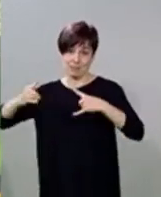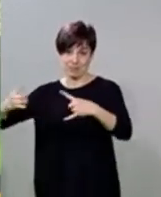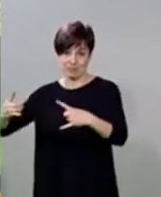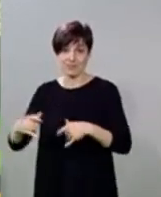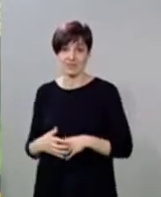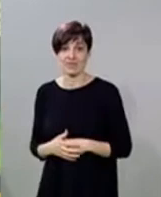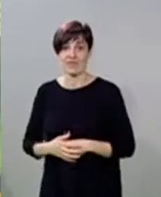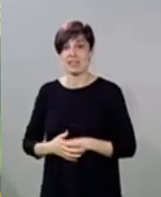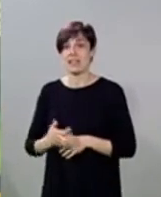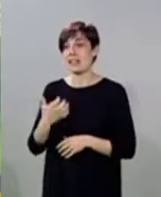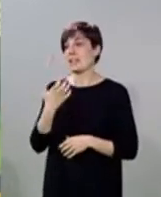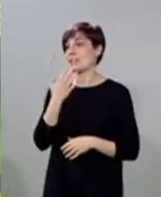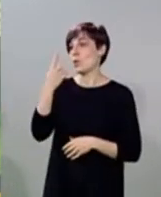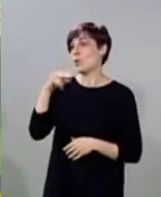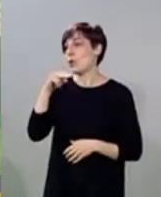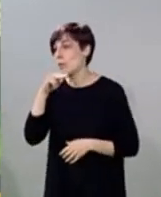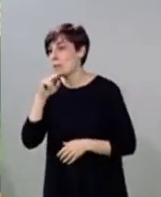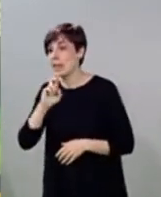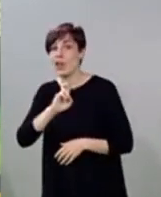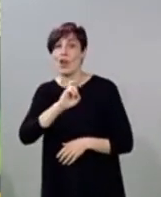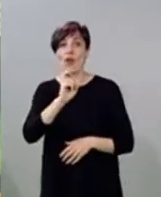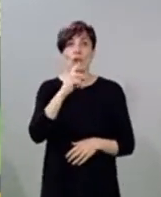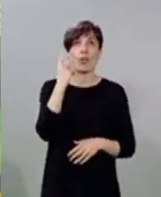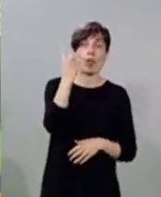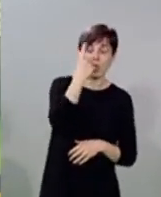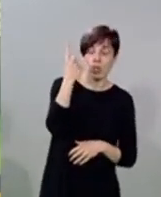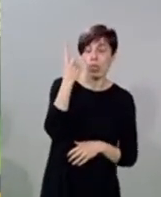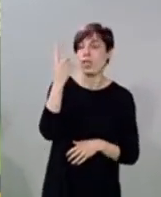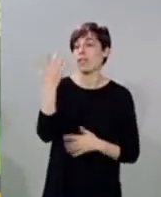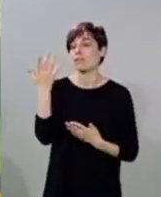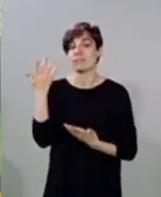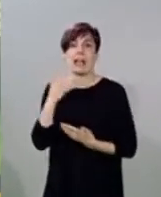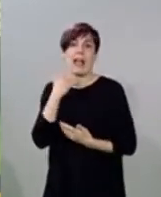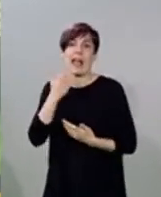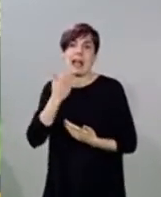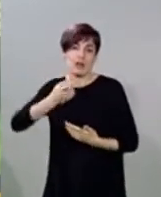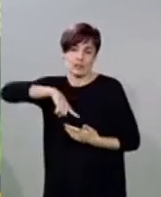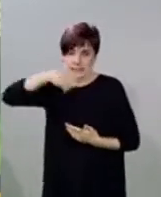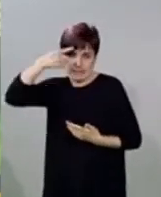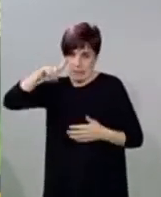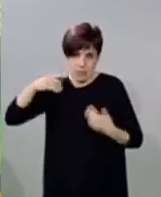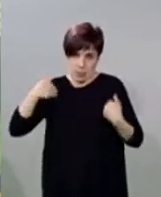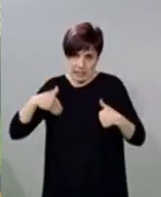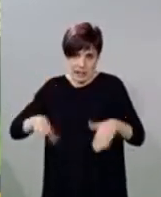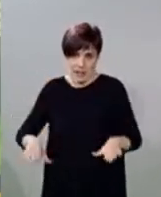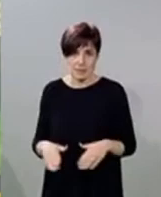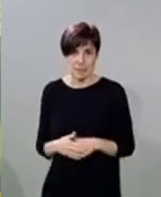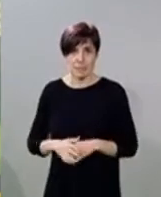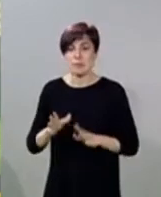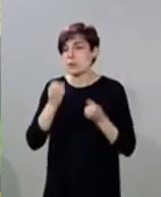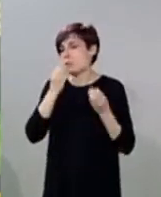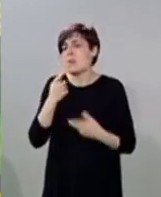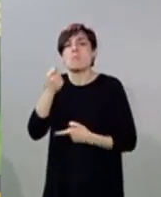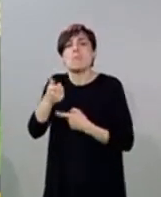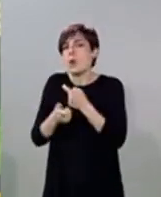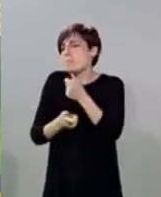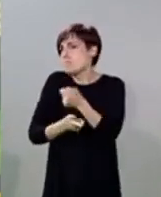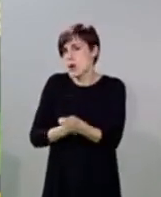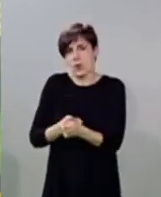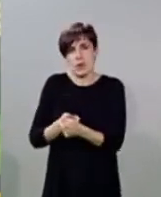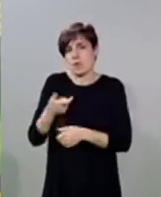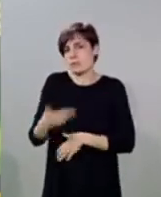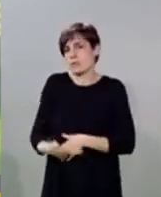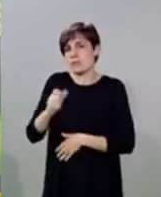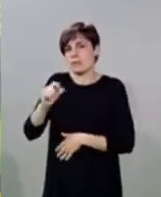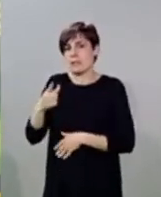no se orina uno, otro se marea y, en fin, es algo con lo que ya contábamos, de hecho. Pero, bueno, poco a poco, poco a poco lo